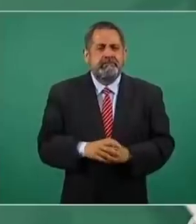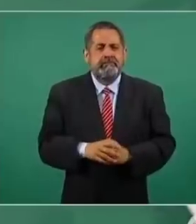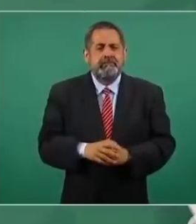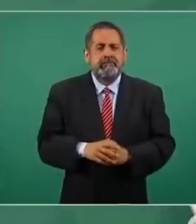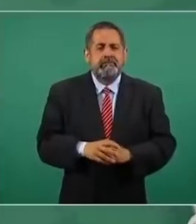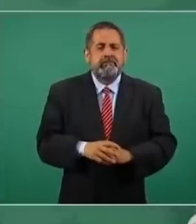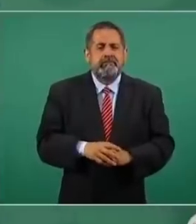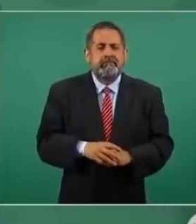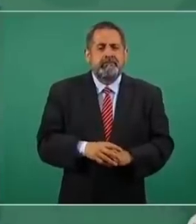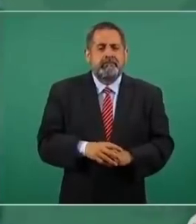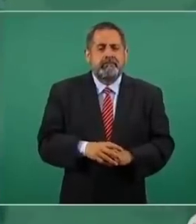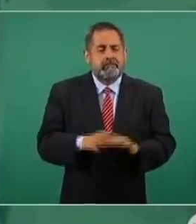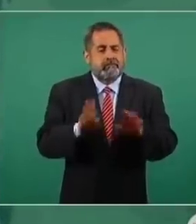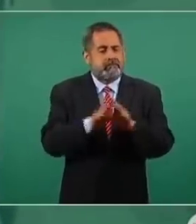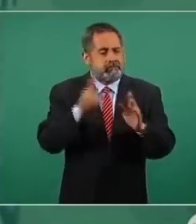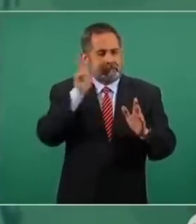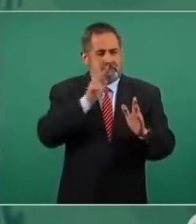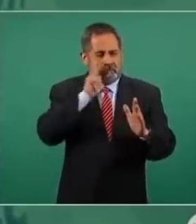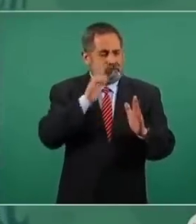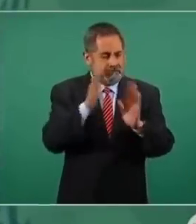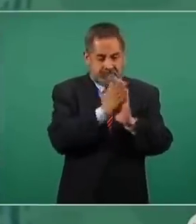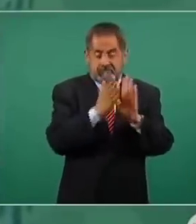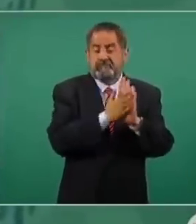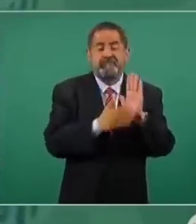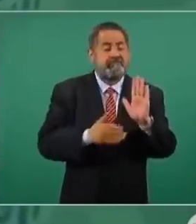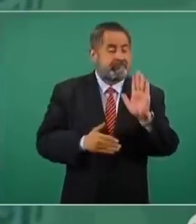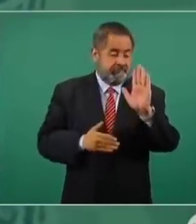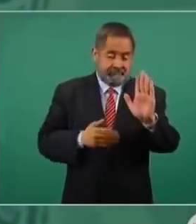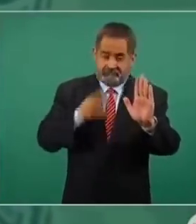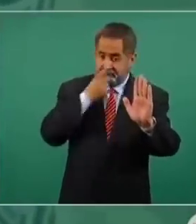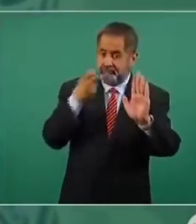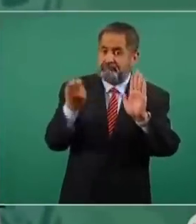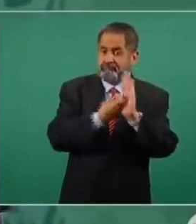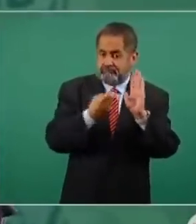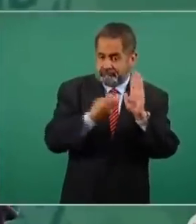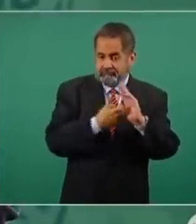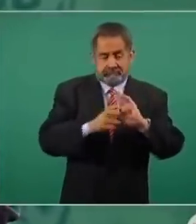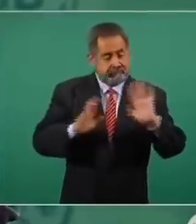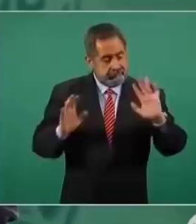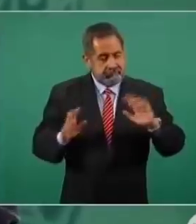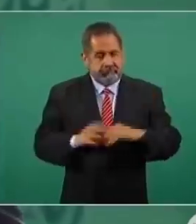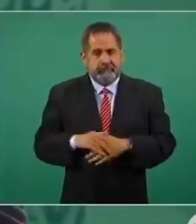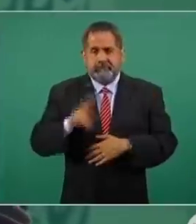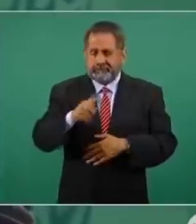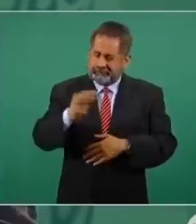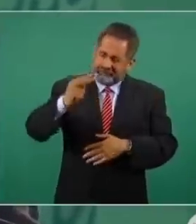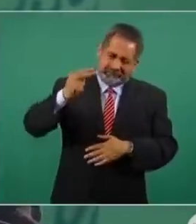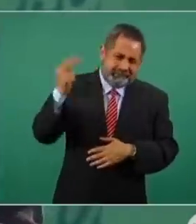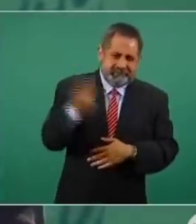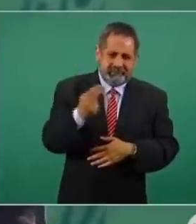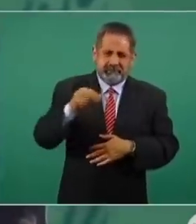y hay constancia de lo que estoy dando a conocer. Entonces, urge